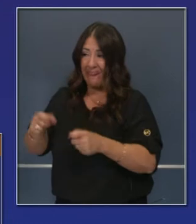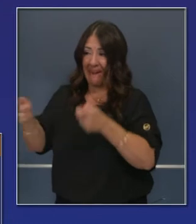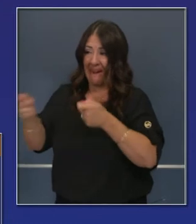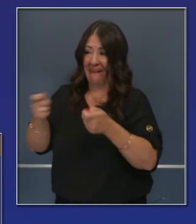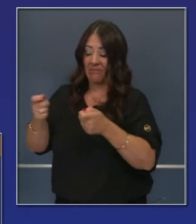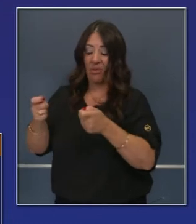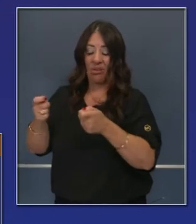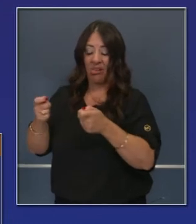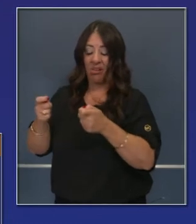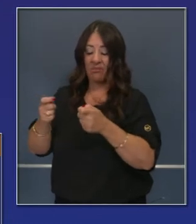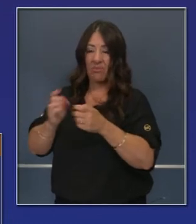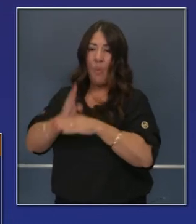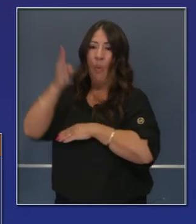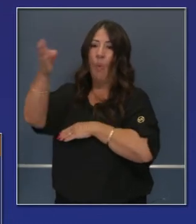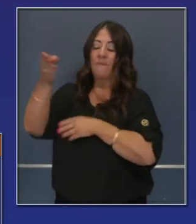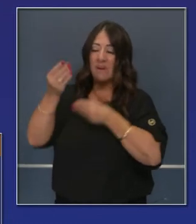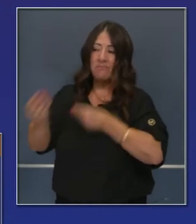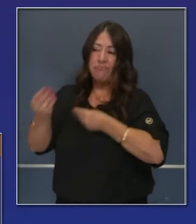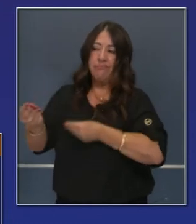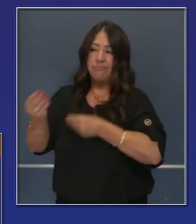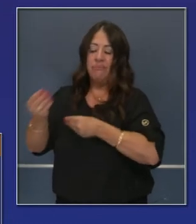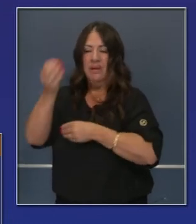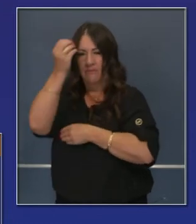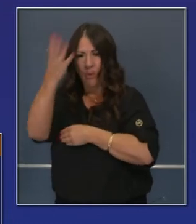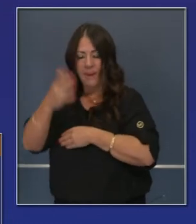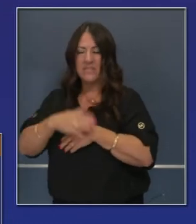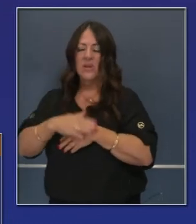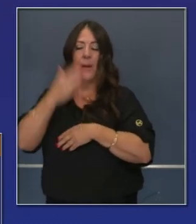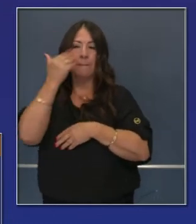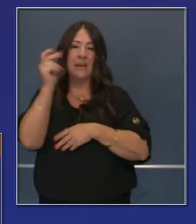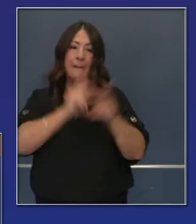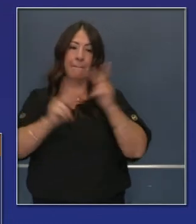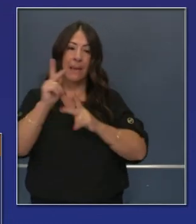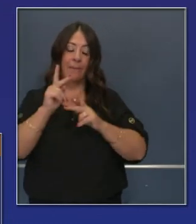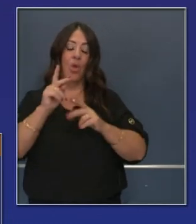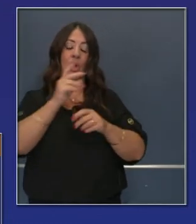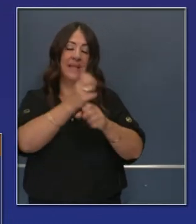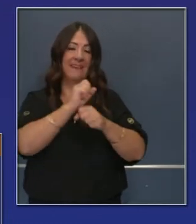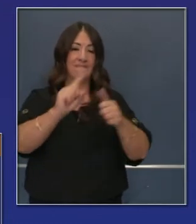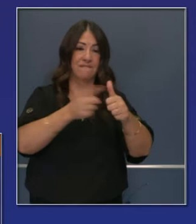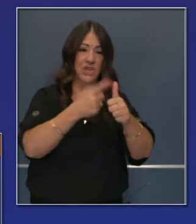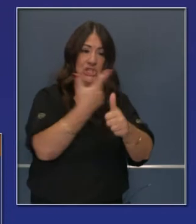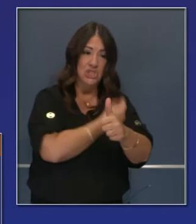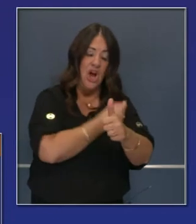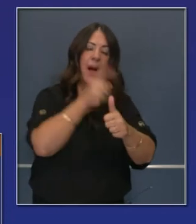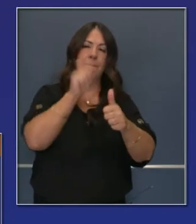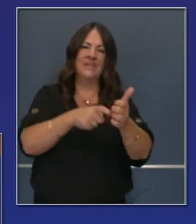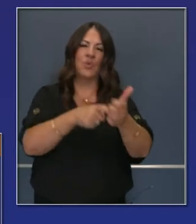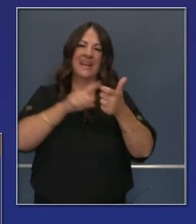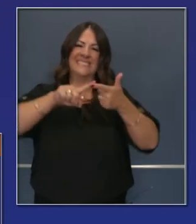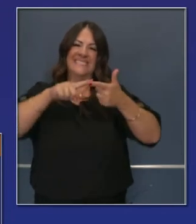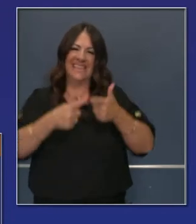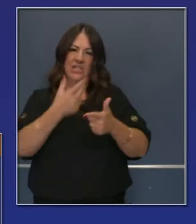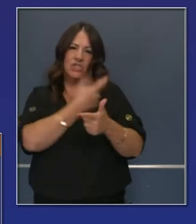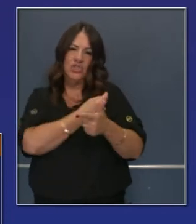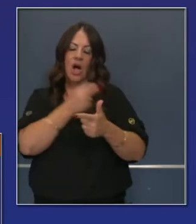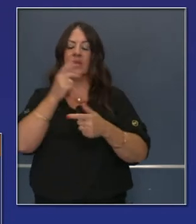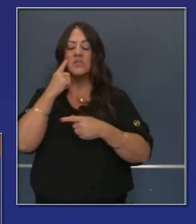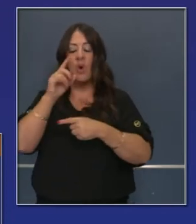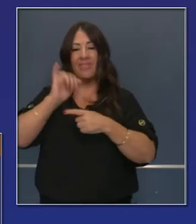porque el manejo de la data es básico. Las notificaciones para la segunda inyección, la